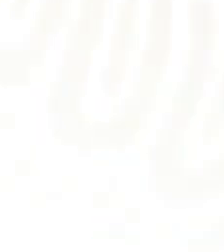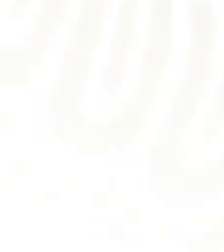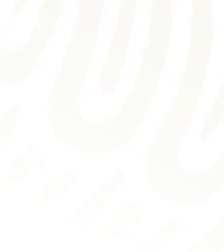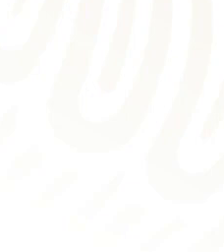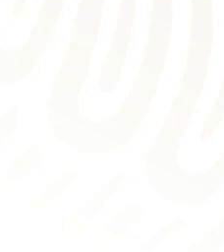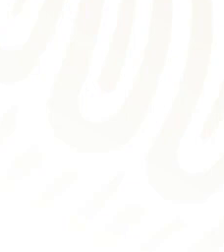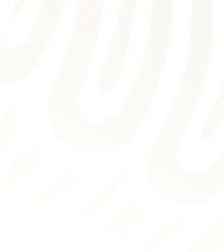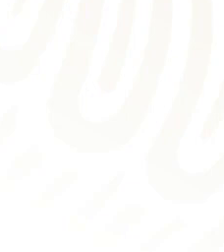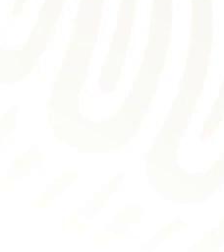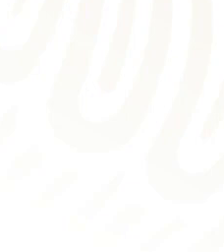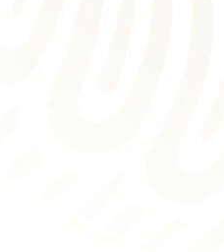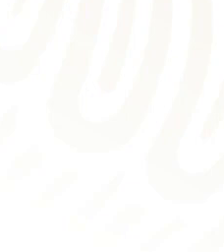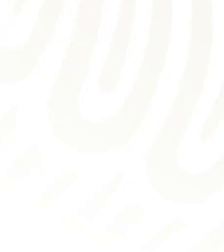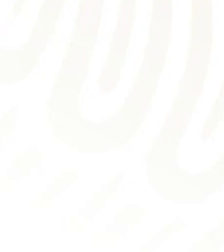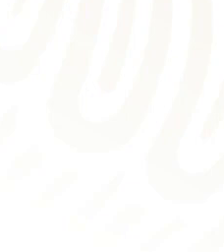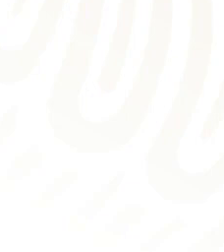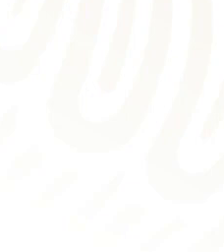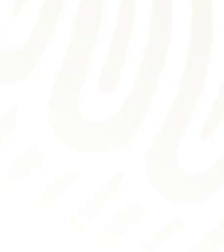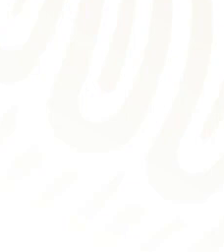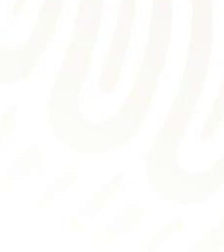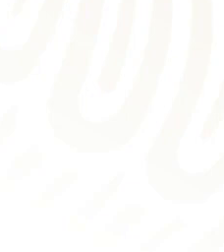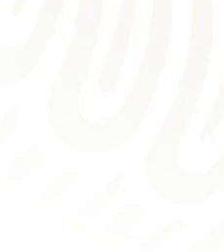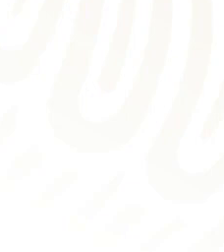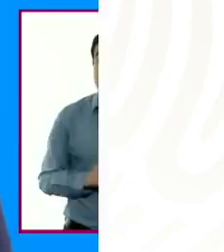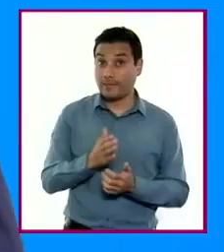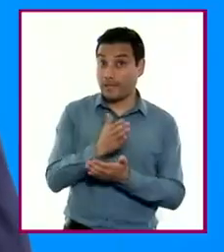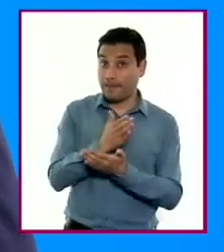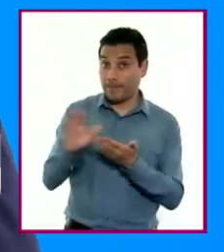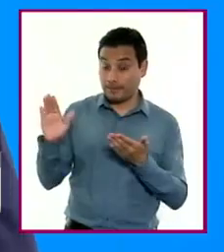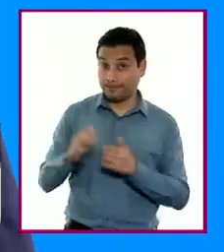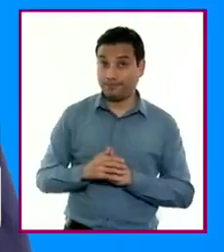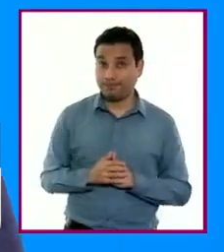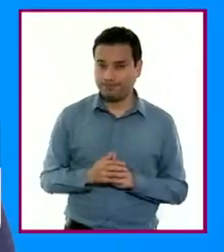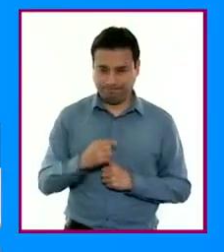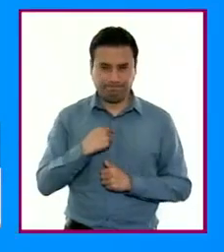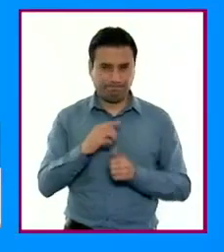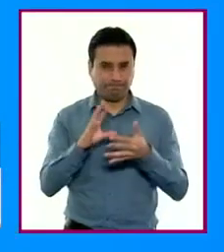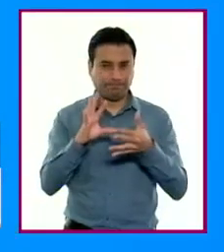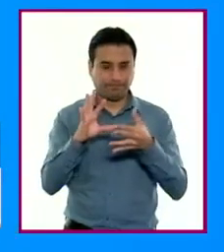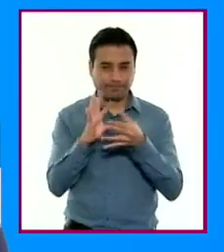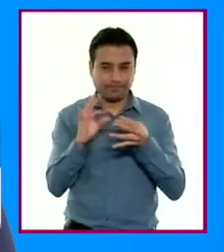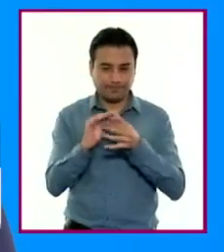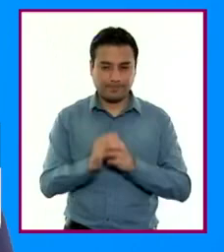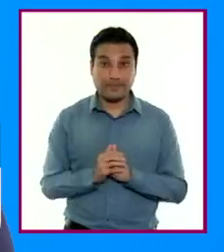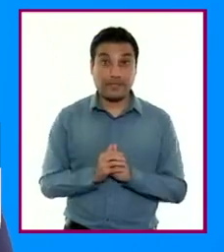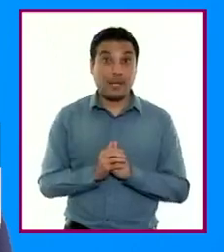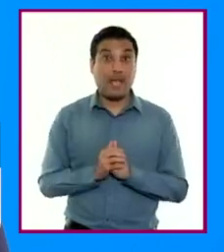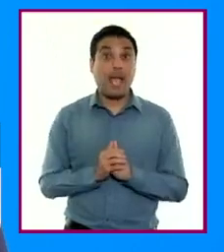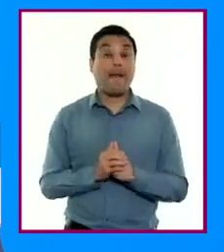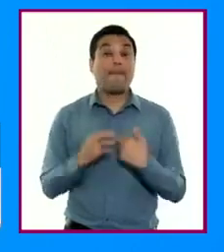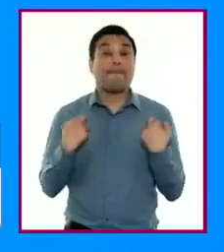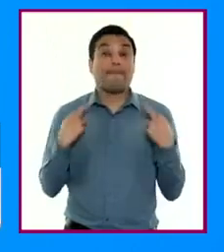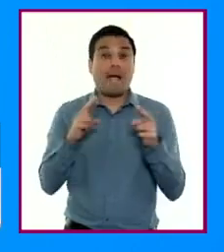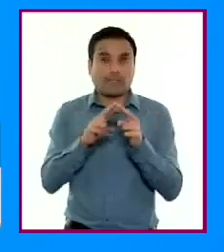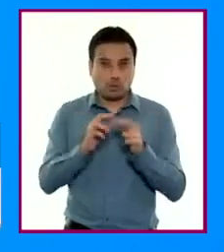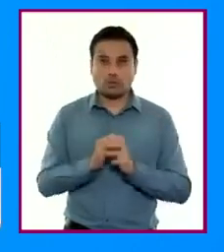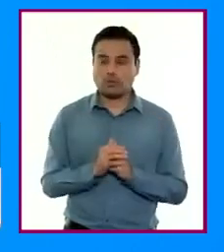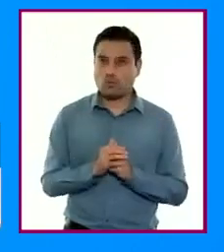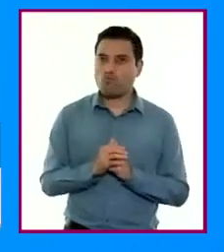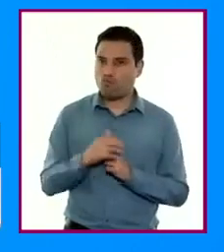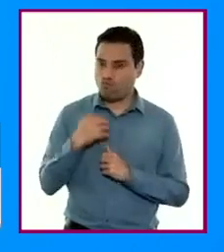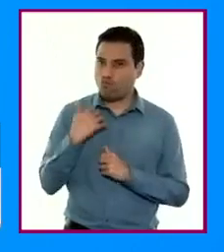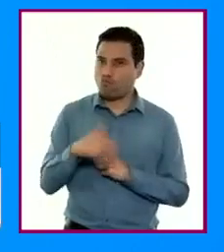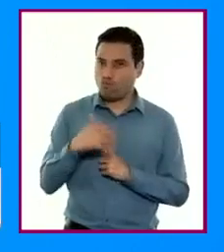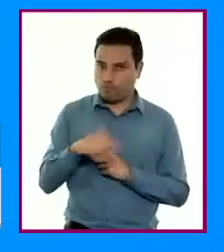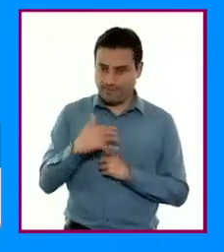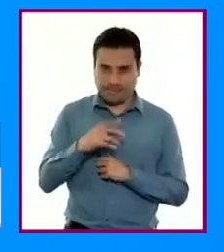el campo saberes y pensamiento científico en secundaria? Por otra parte, enfatizamos que con el trabajo colegiado se reconoce la